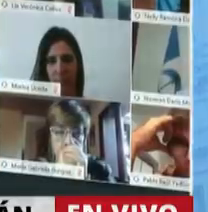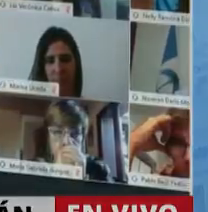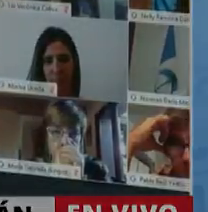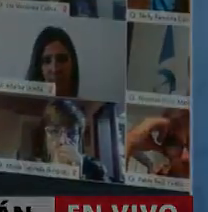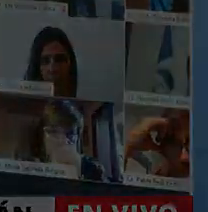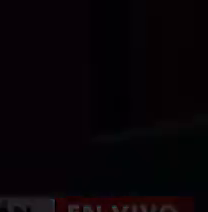Gracias, diputada. diputada.